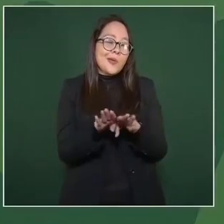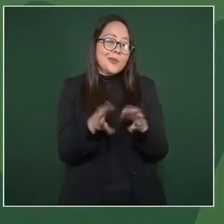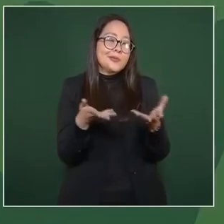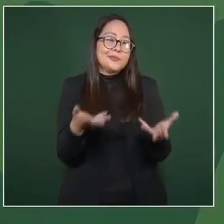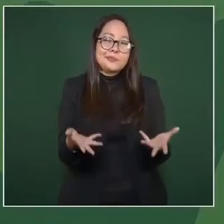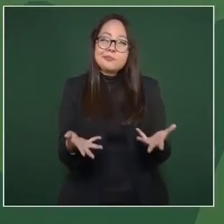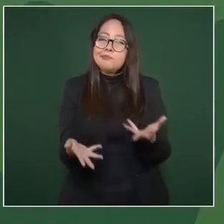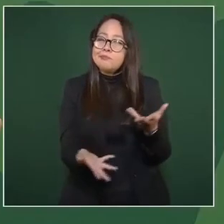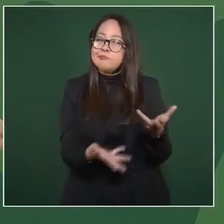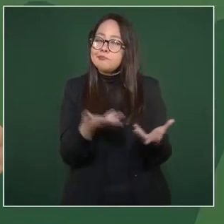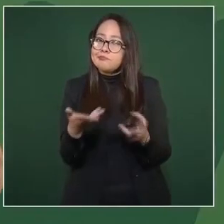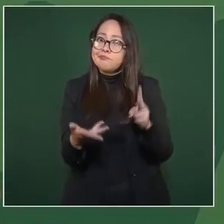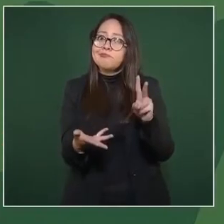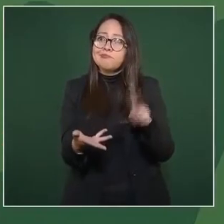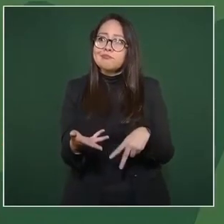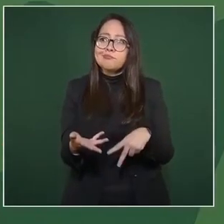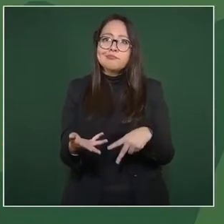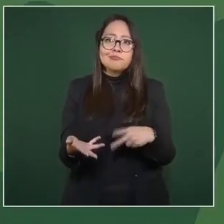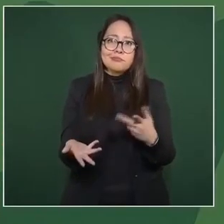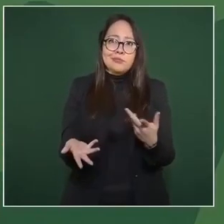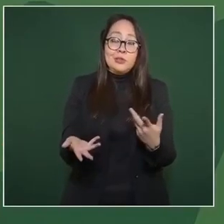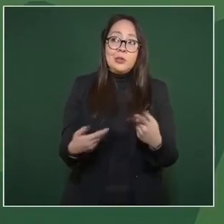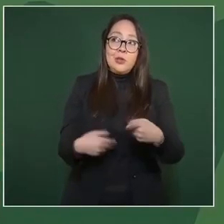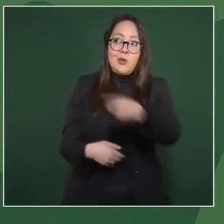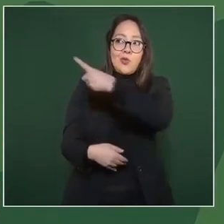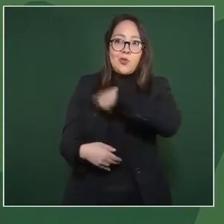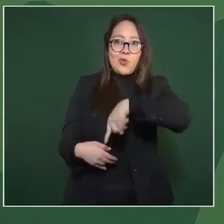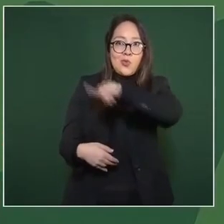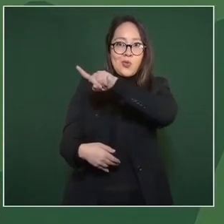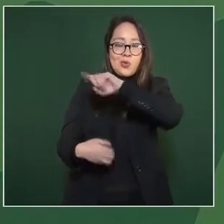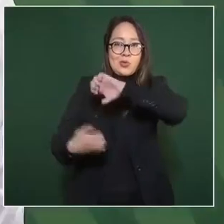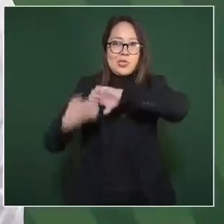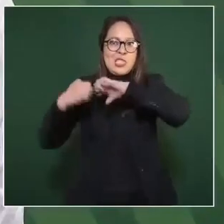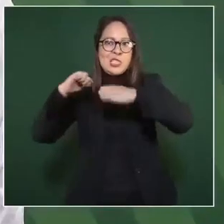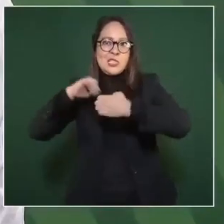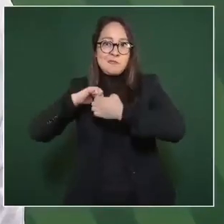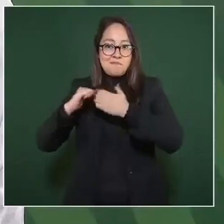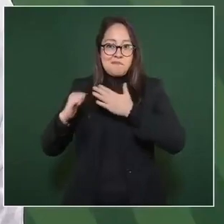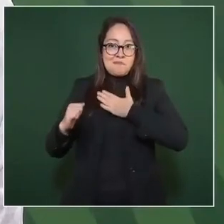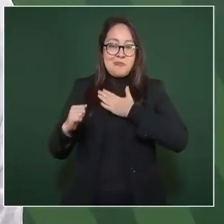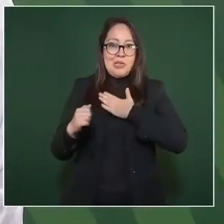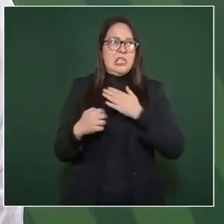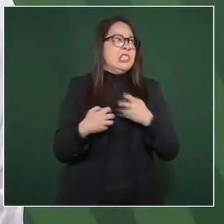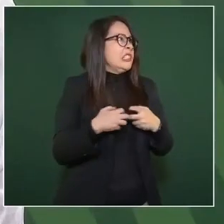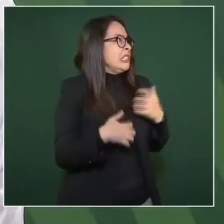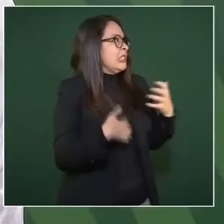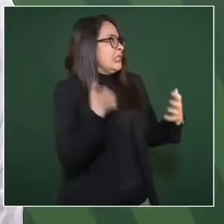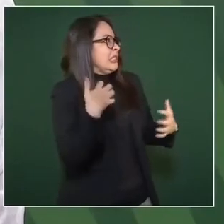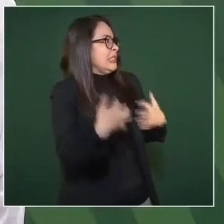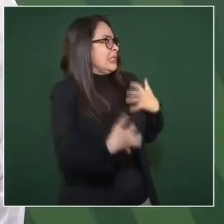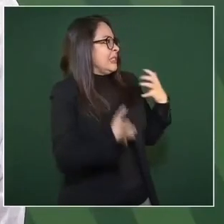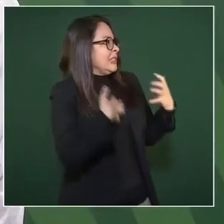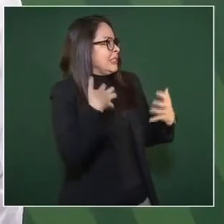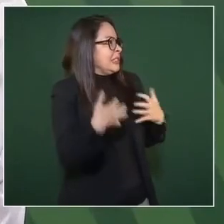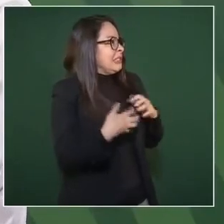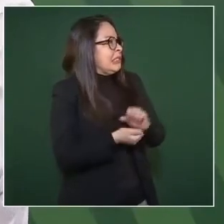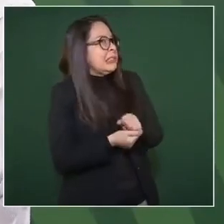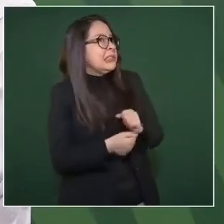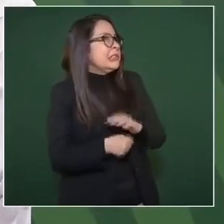están de desesperados nuestros adversarios.